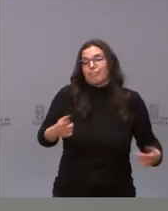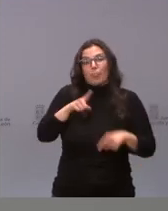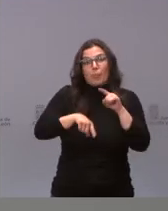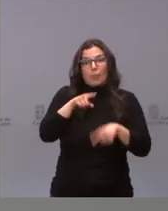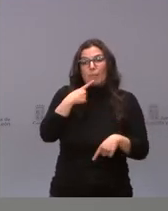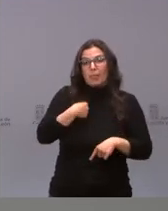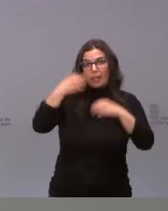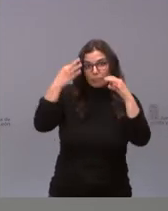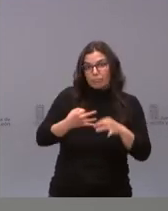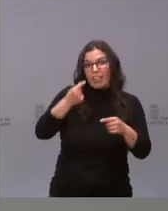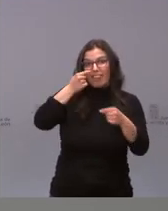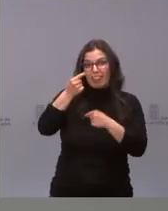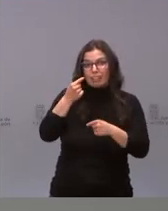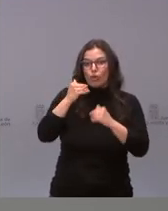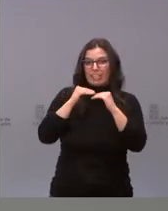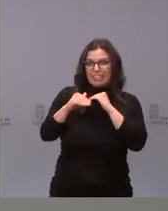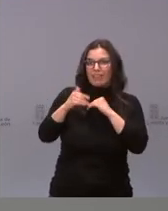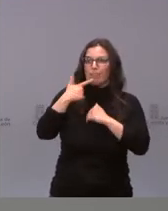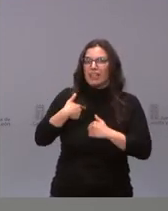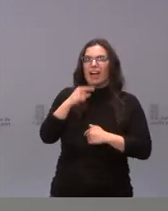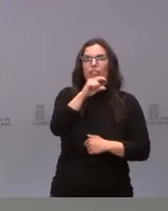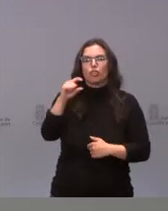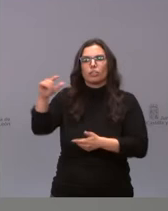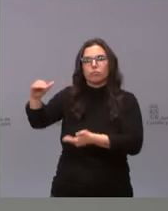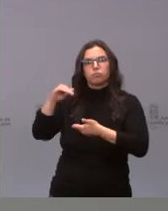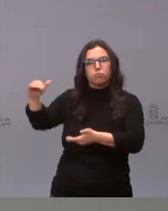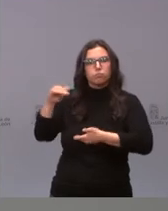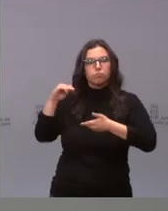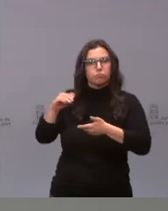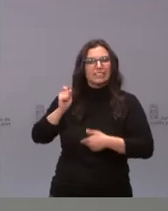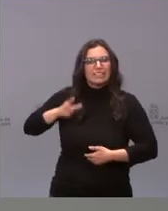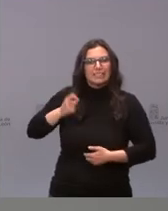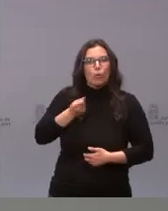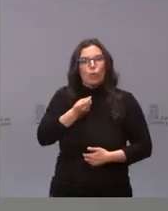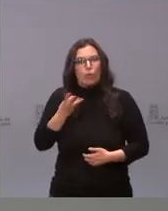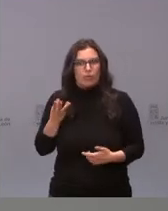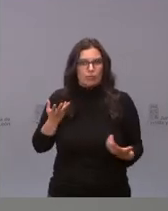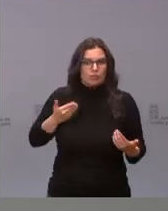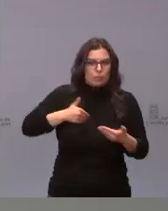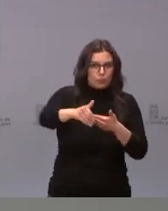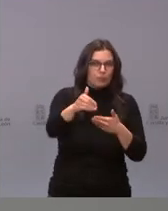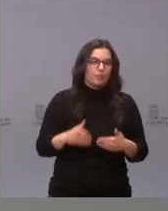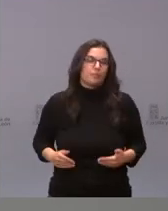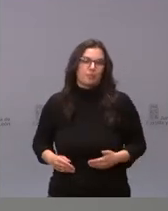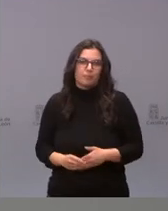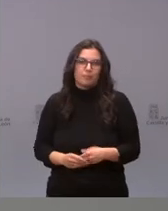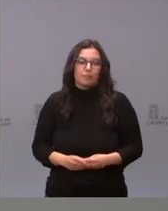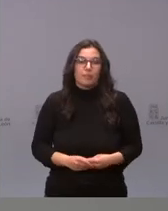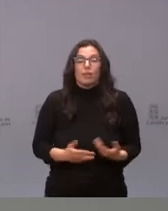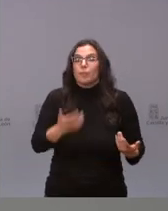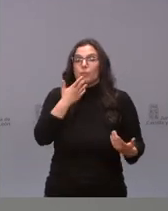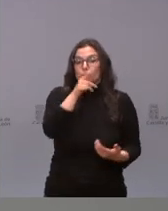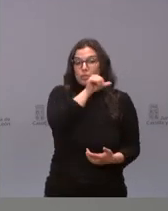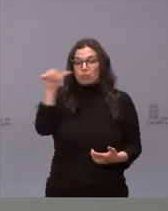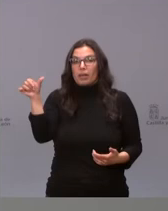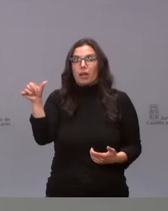los datos suficientemente estables para saber exactamente cuándo podemos acabar esa vacunación. Por ejemplo, esta